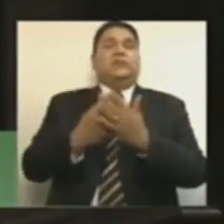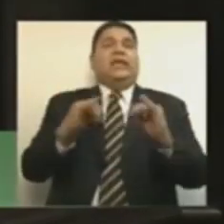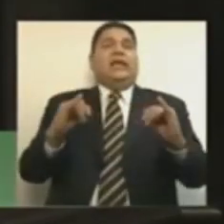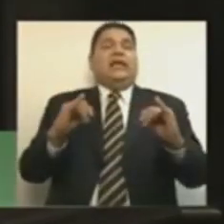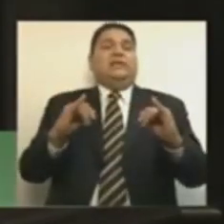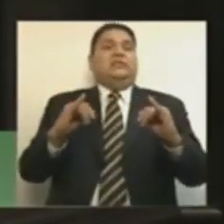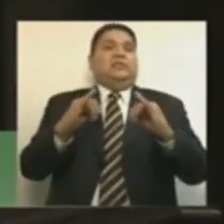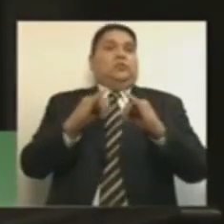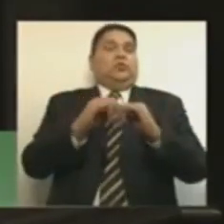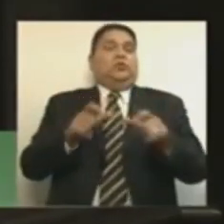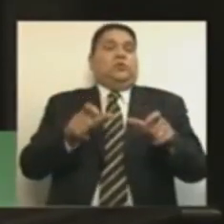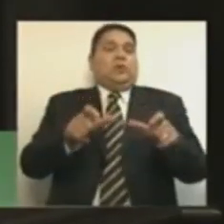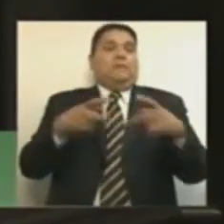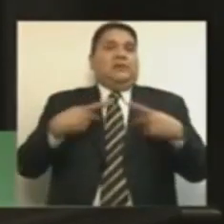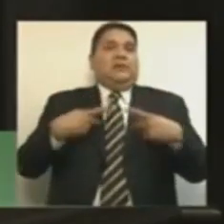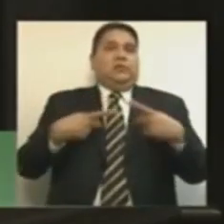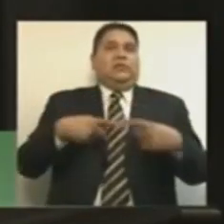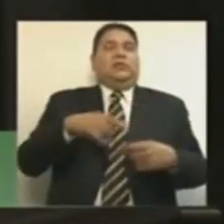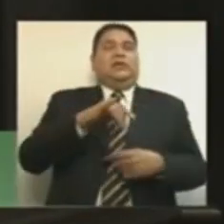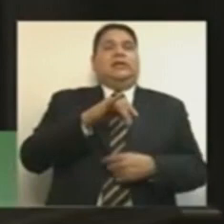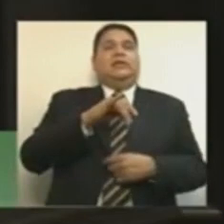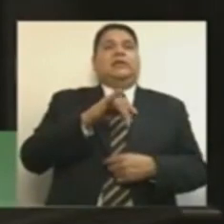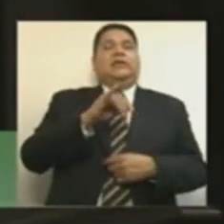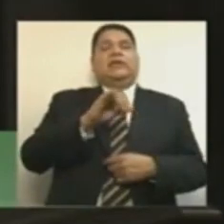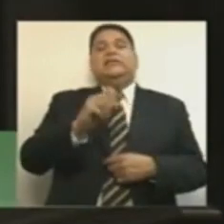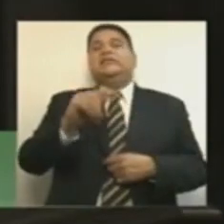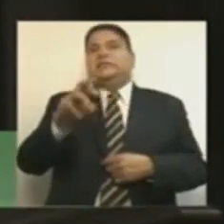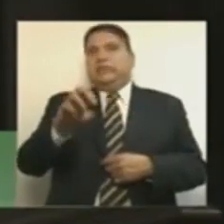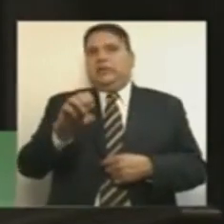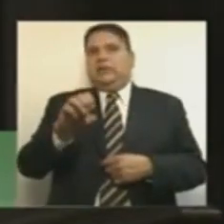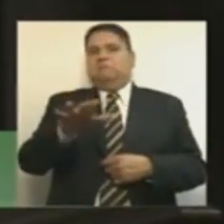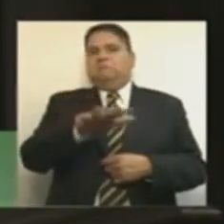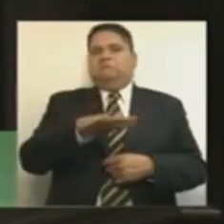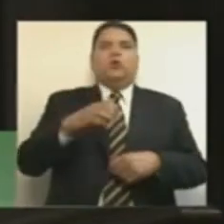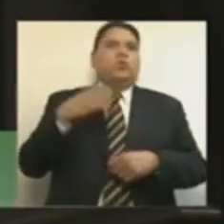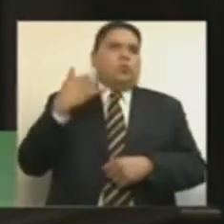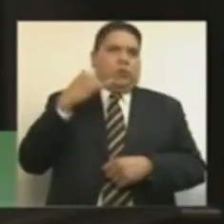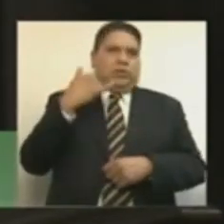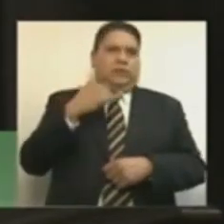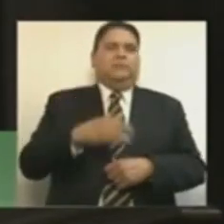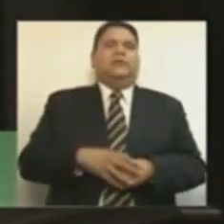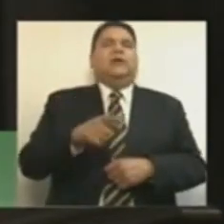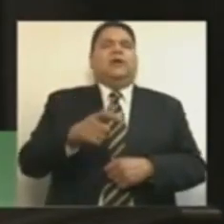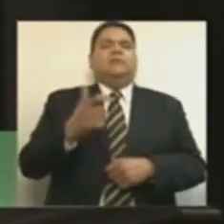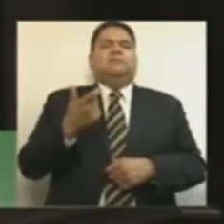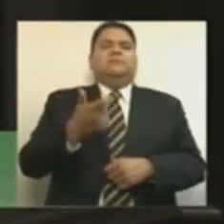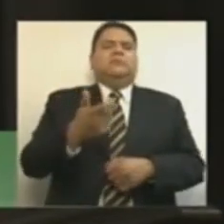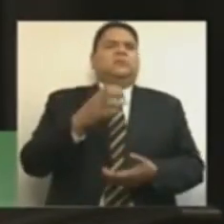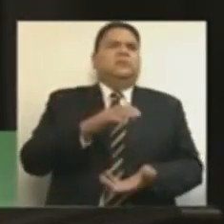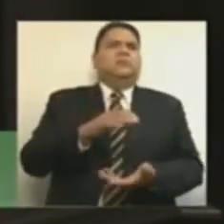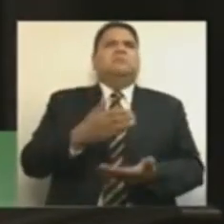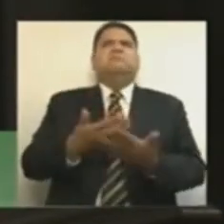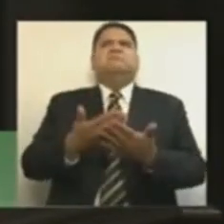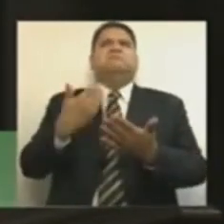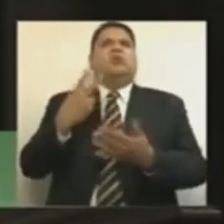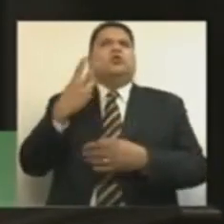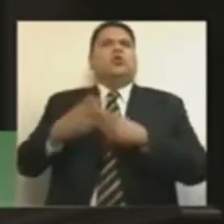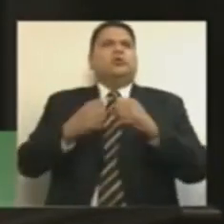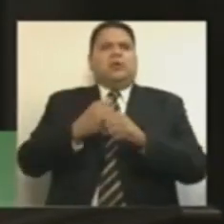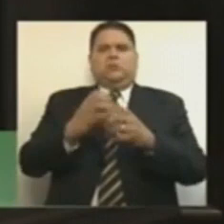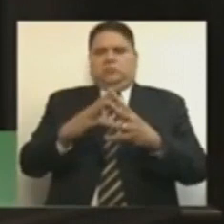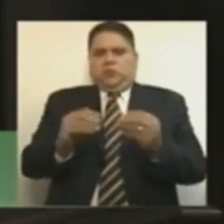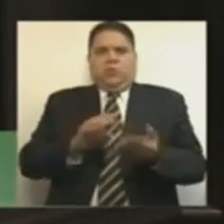Seguridad Social para los Trabajadores al Servicio del Estado y los Municipios de Yucatán. Este fideicomiso debió liquidarse hace dos años.